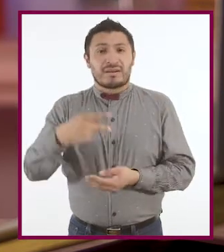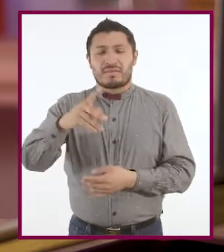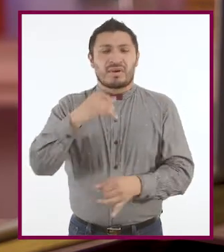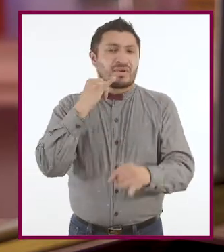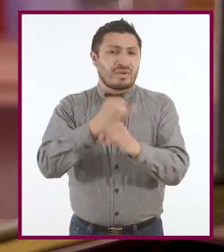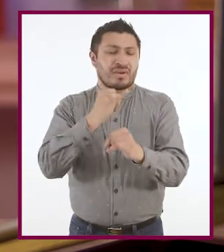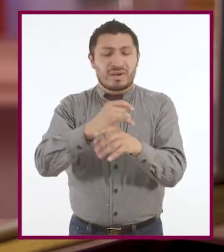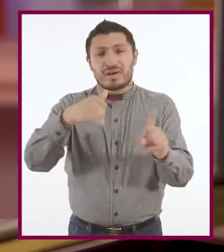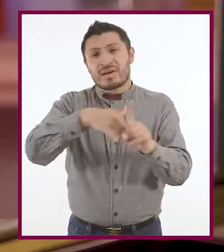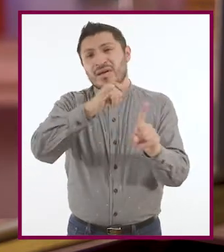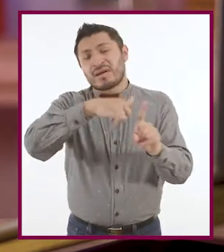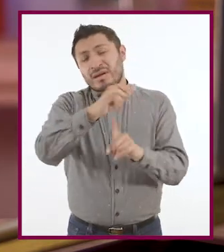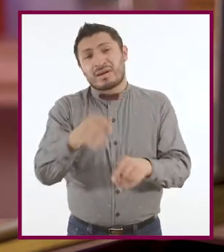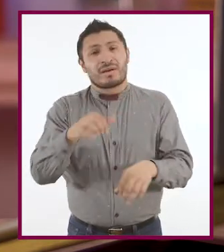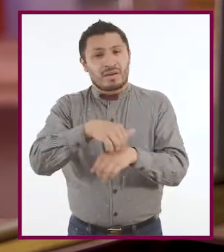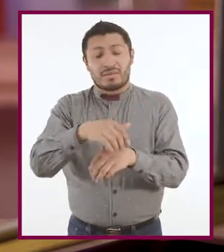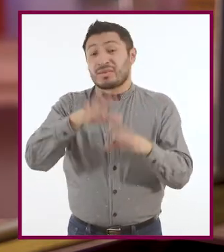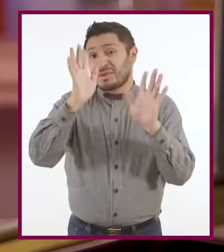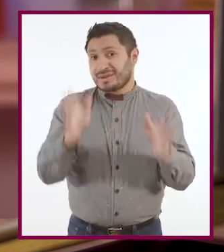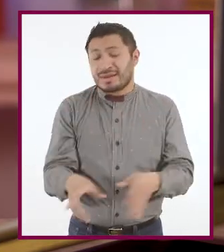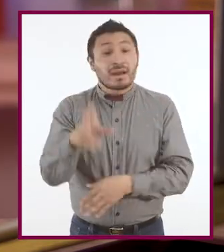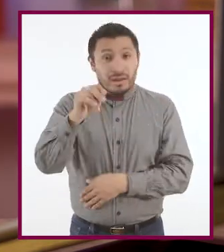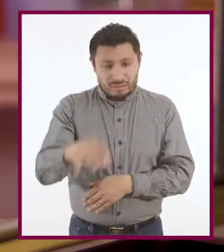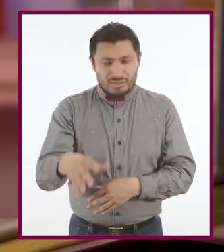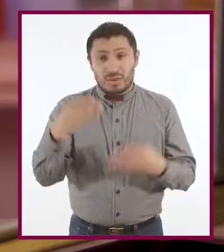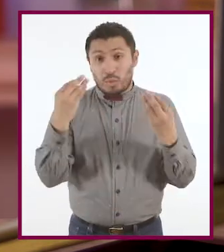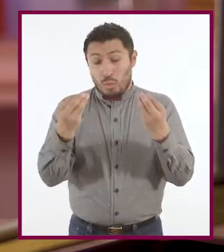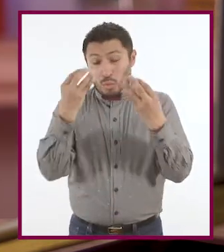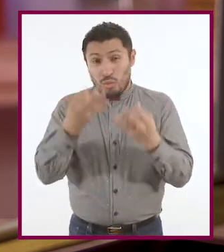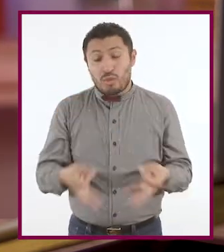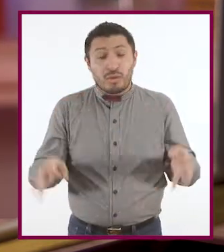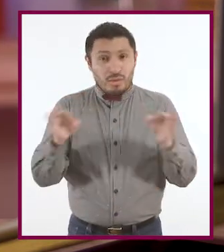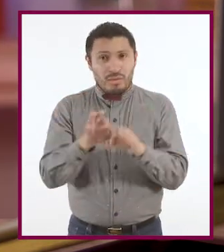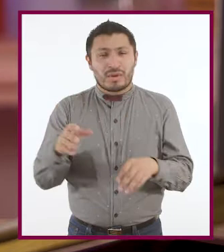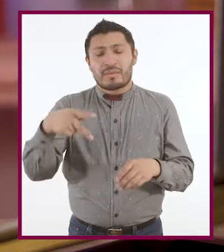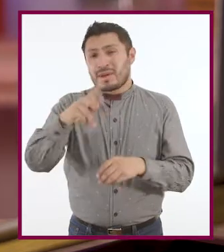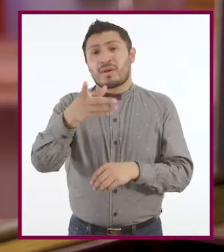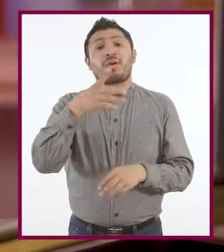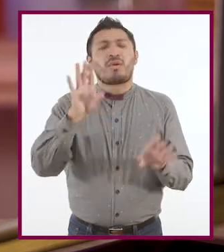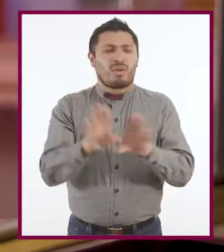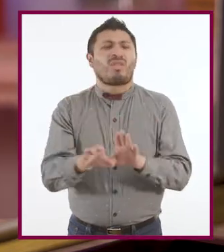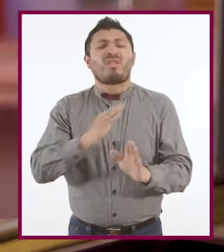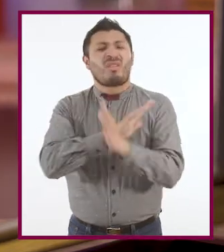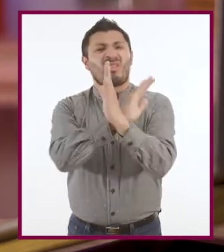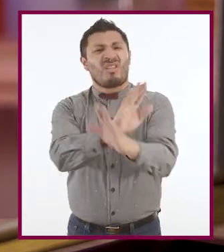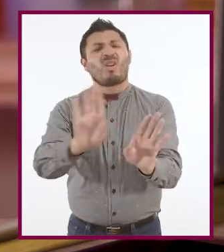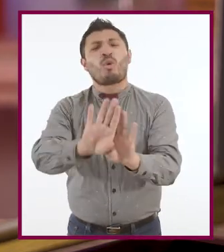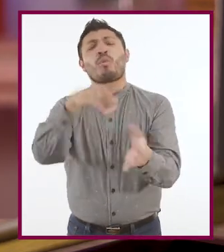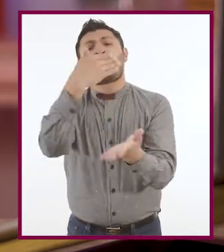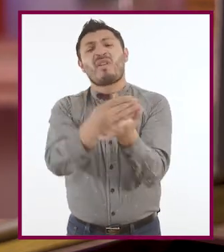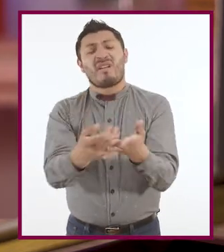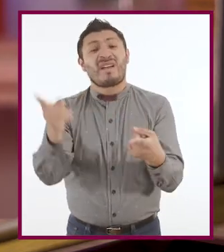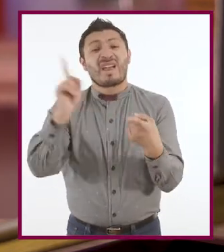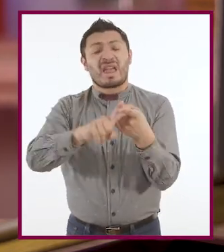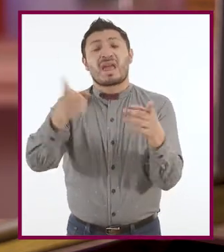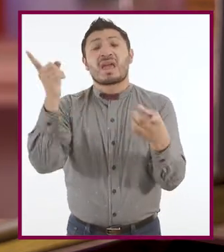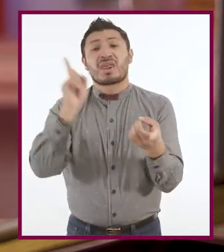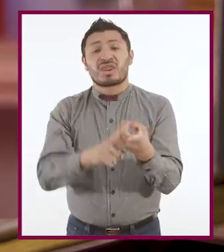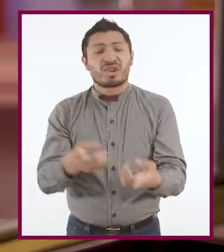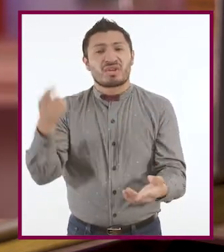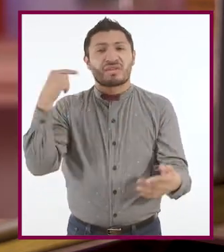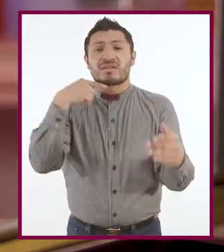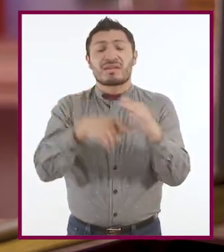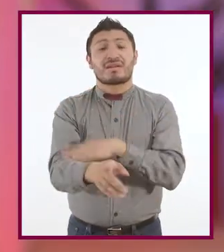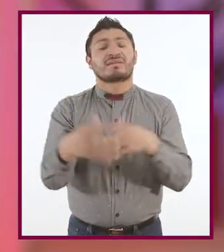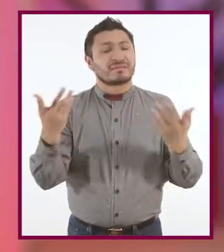no es solamente cosa de números, pues las cifras, aunque reveladoras, no nos dicen cómo prevenirlo, cómo detenerlo, a quién o a dónde podemos acudir en